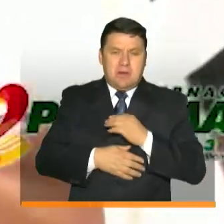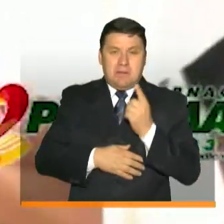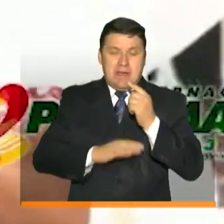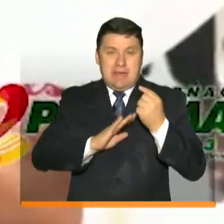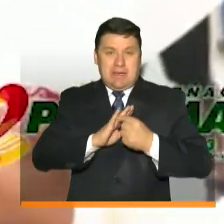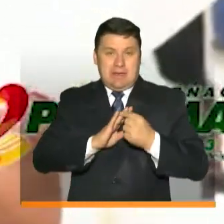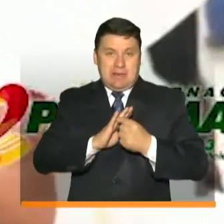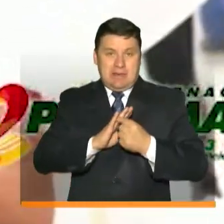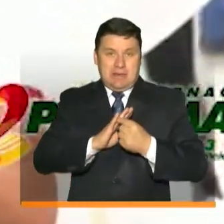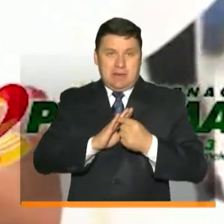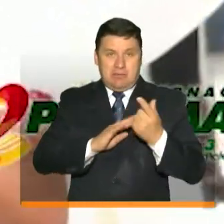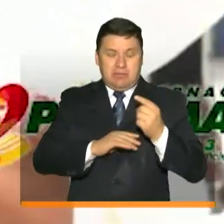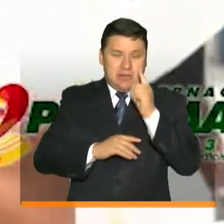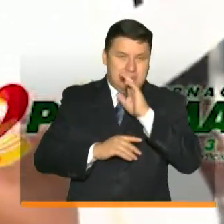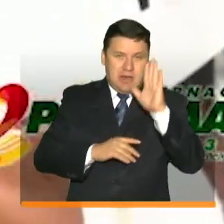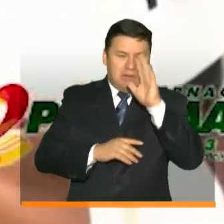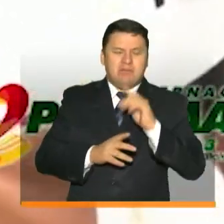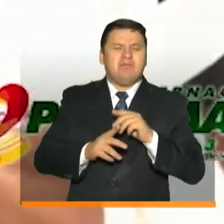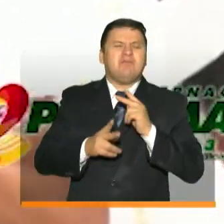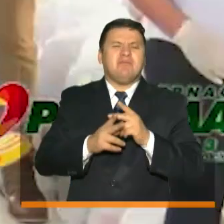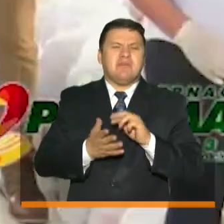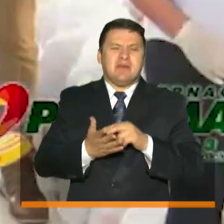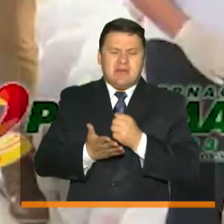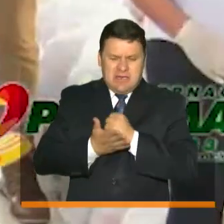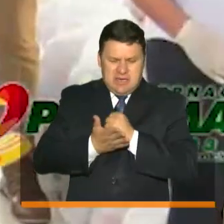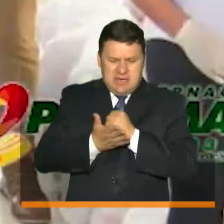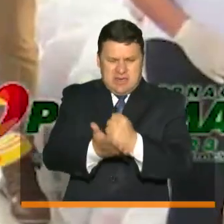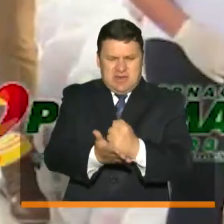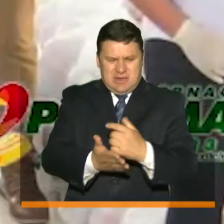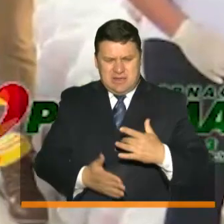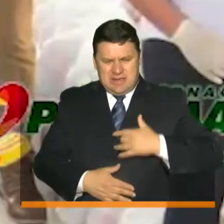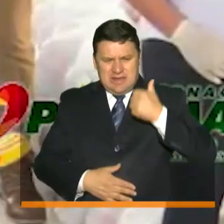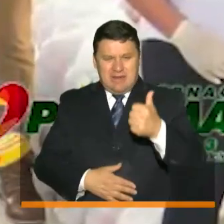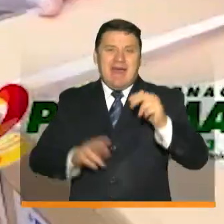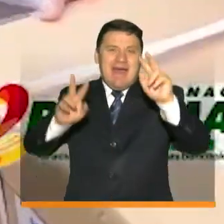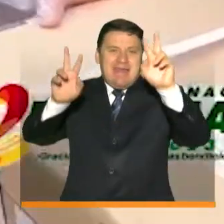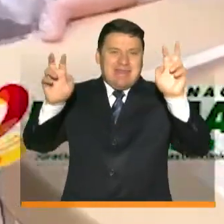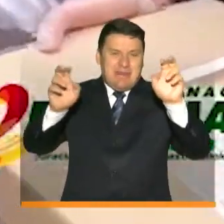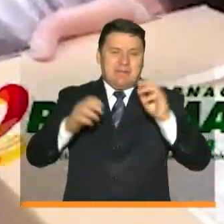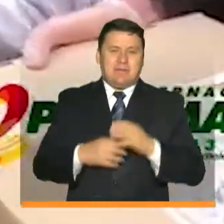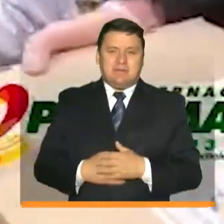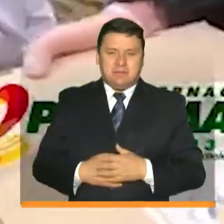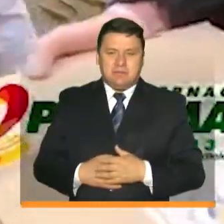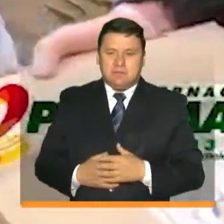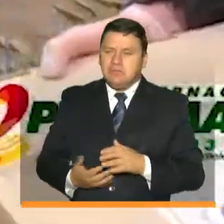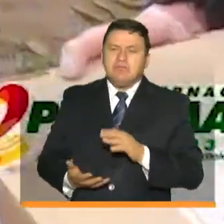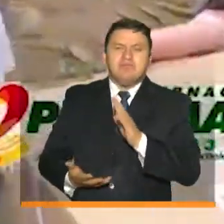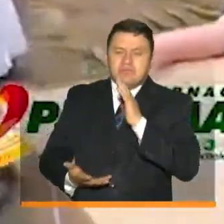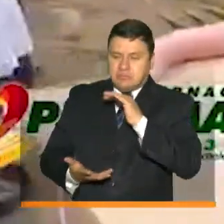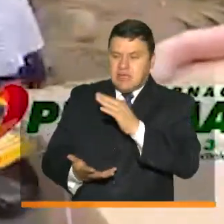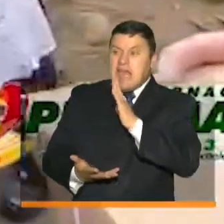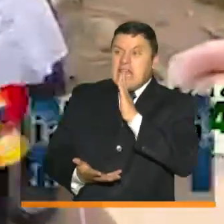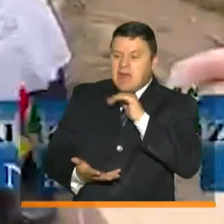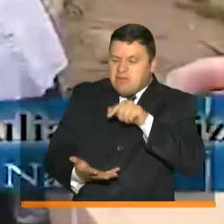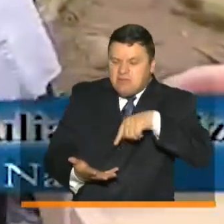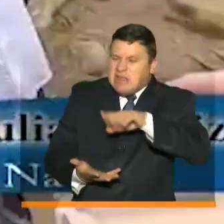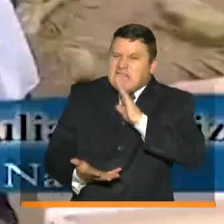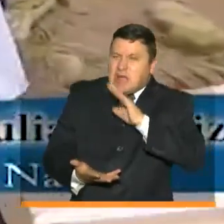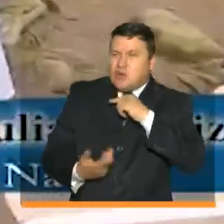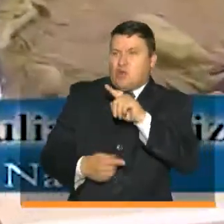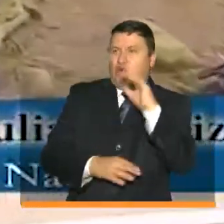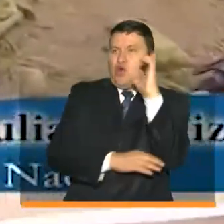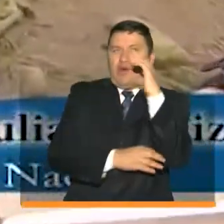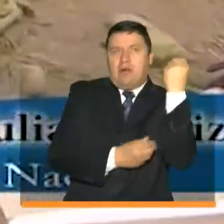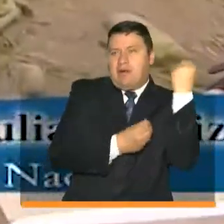primera dama nacional y se denomina ayudar nos hace bien esto llega en nombre de todos los colombianos